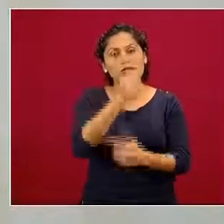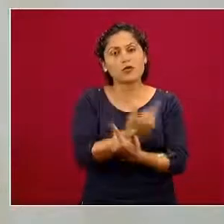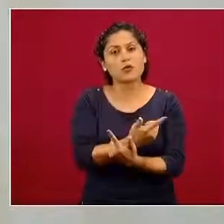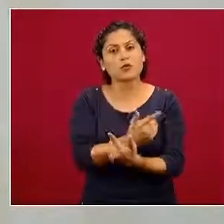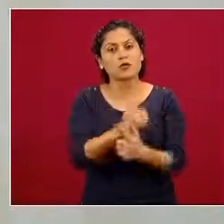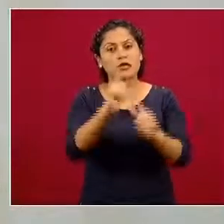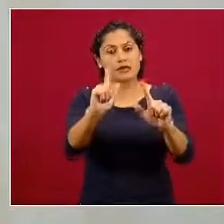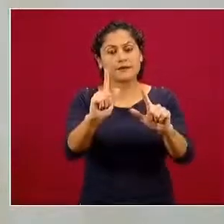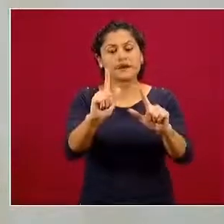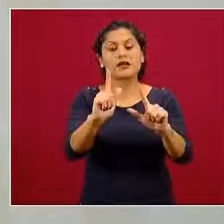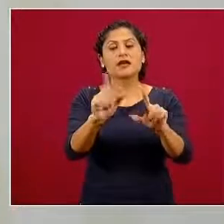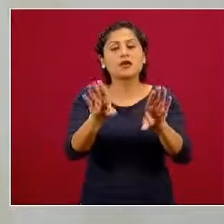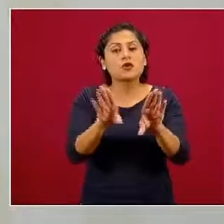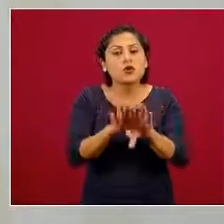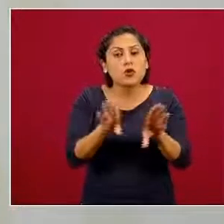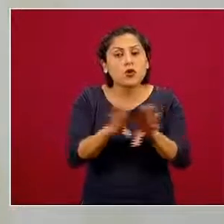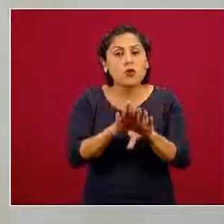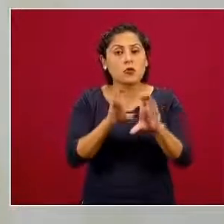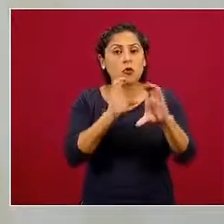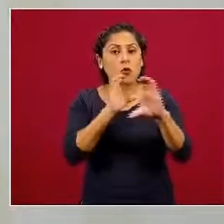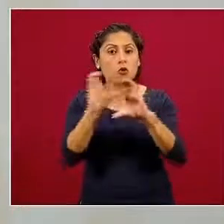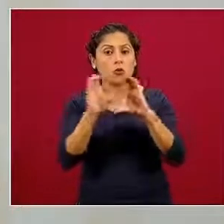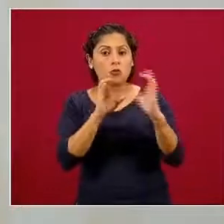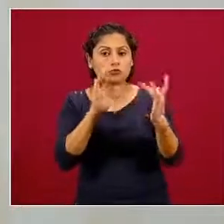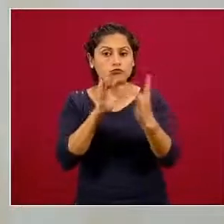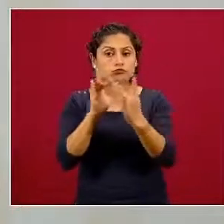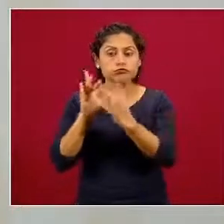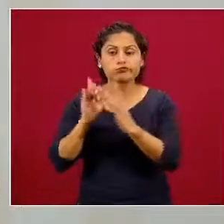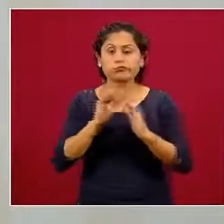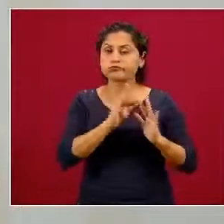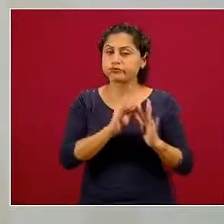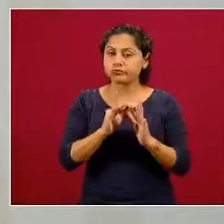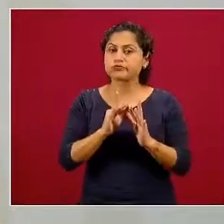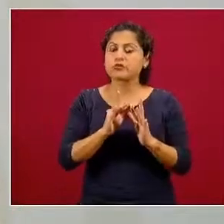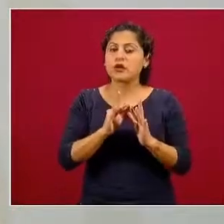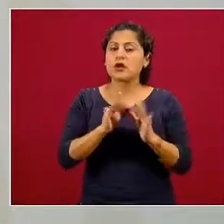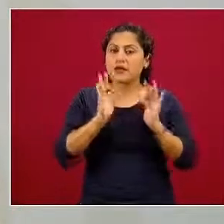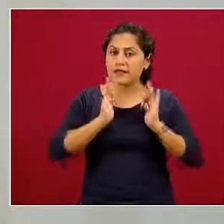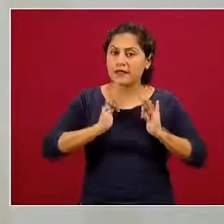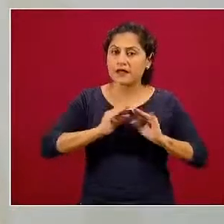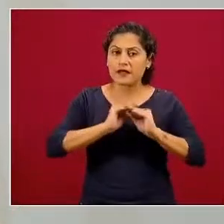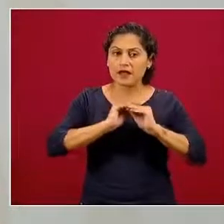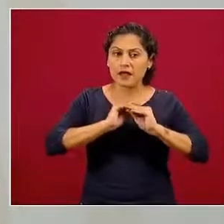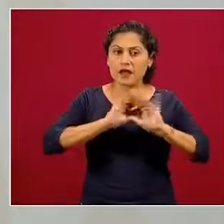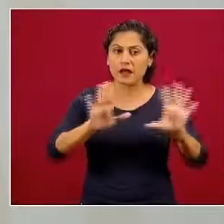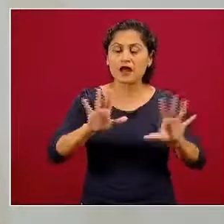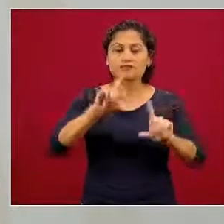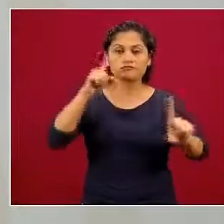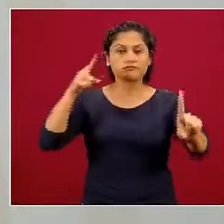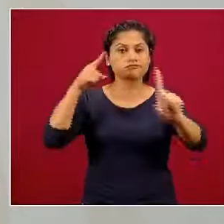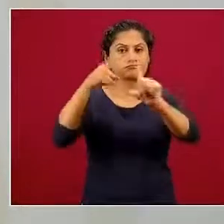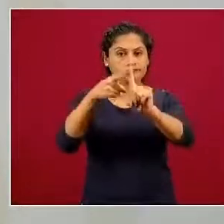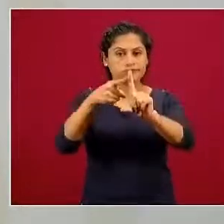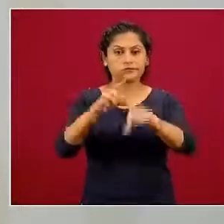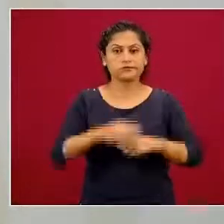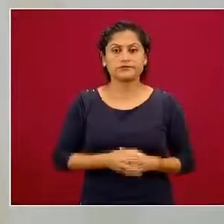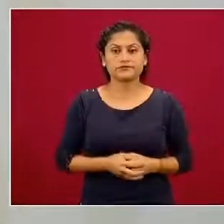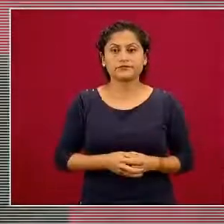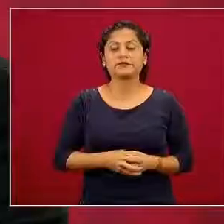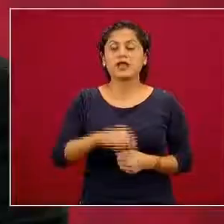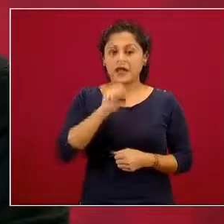comunicación compasiva y comprometida con propósitos bien definidos y lograr una